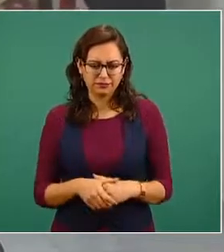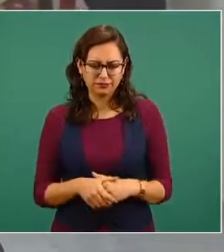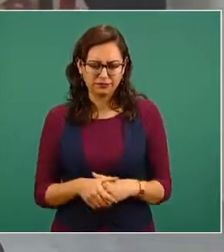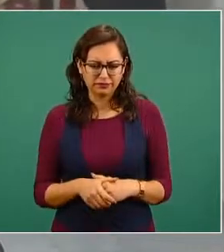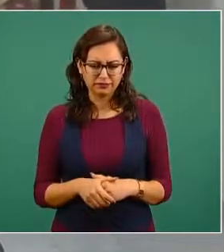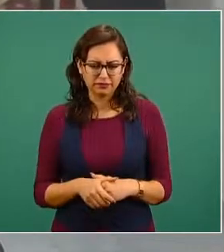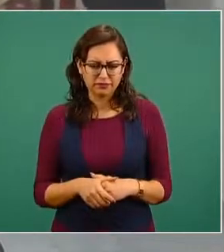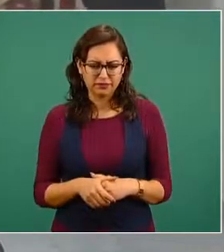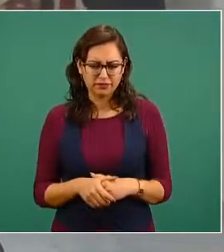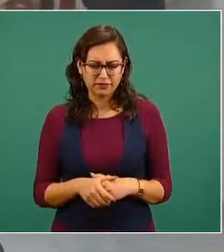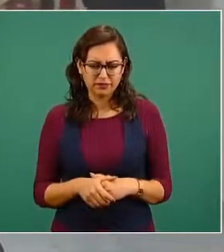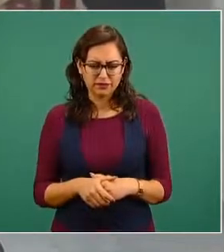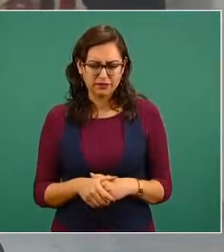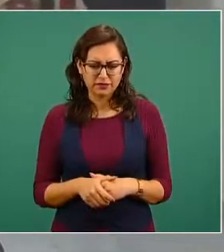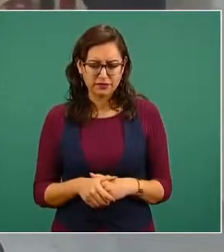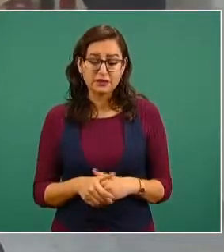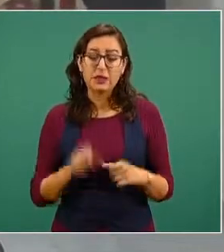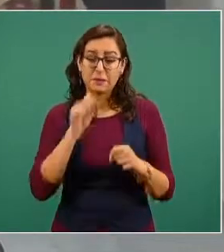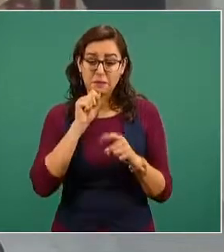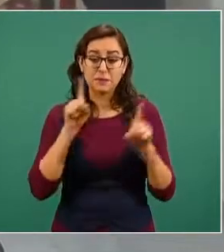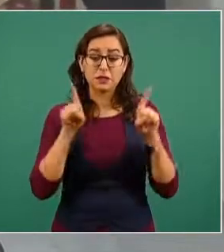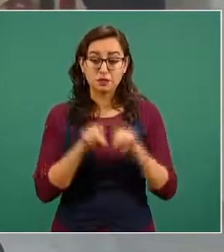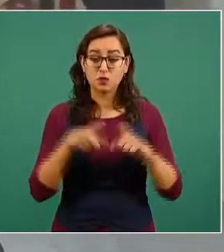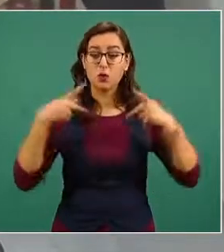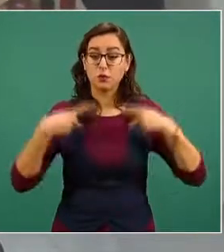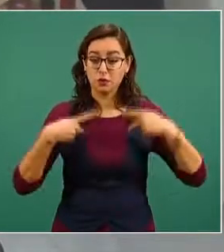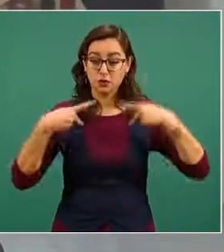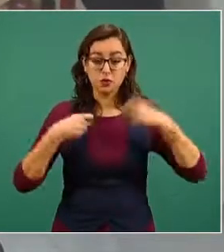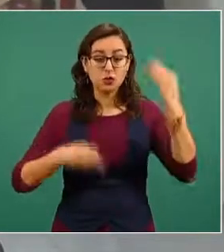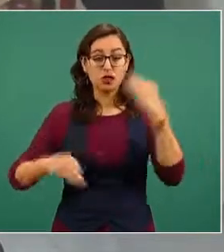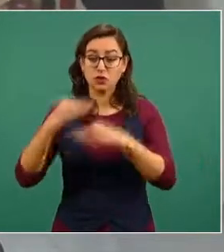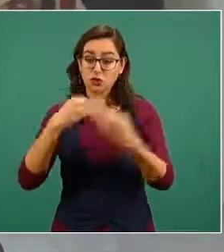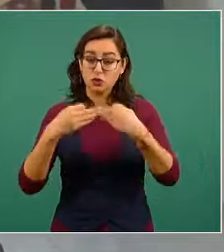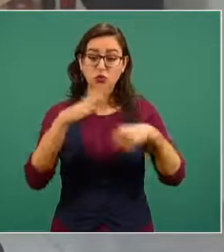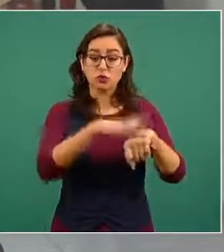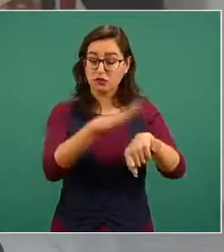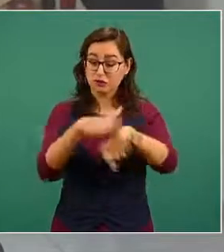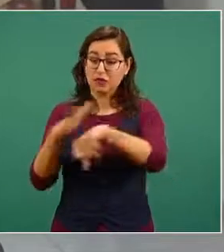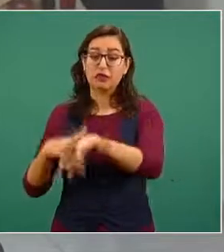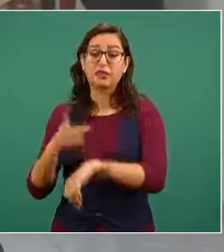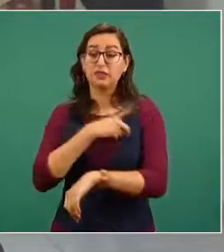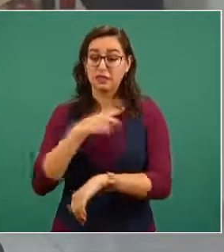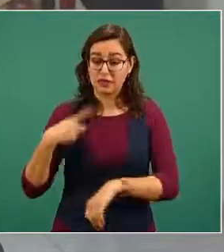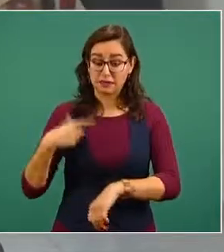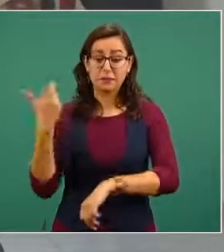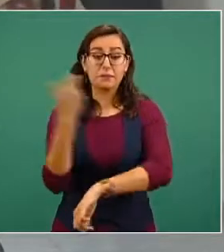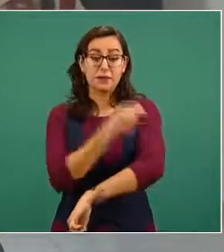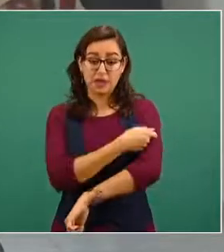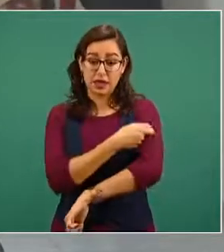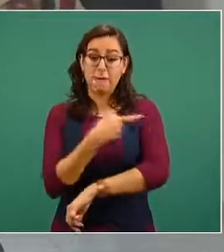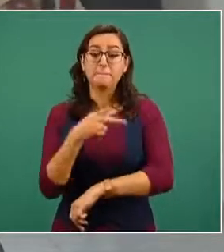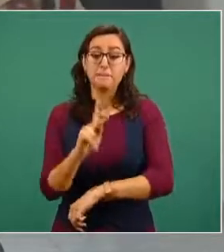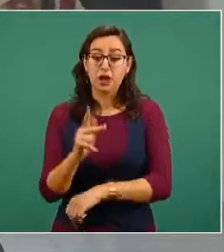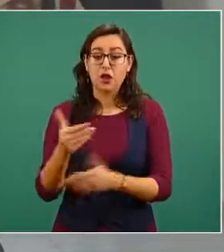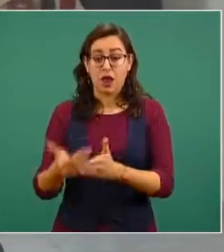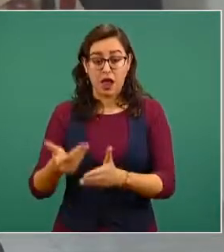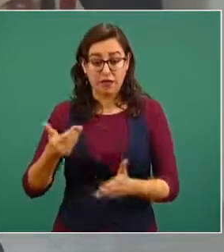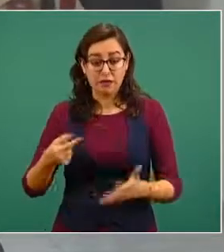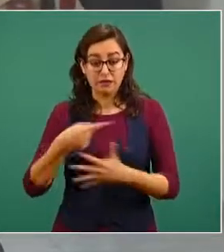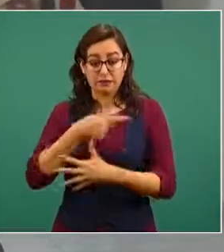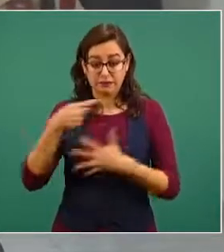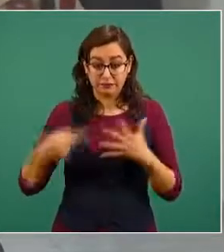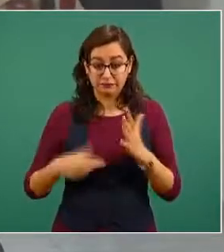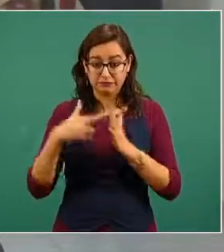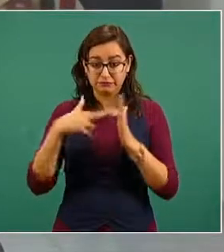a la población para que también se vacunen que sigan medidas preventivas y distancias que se revoca.